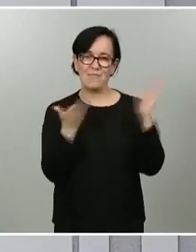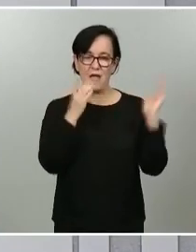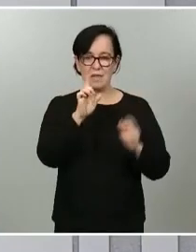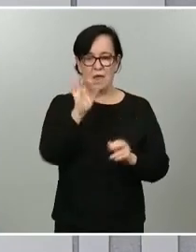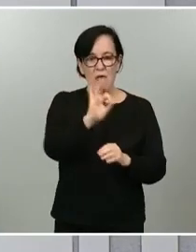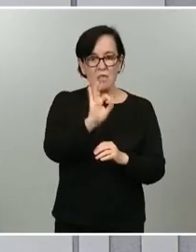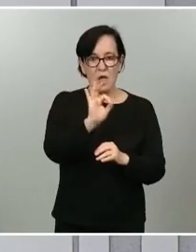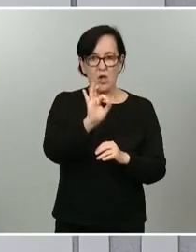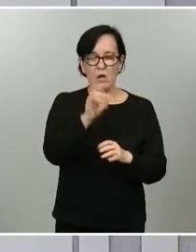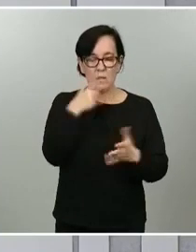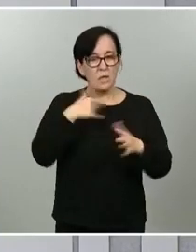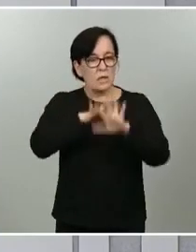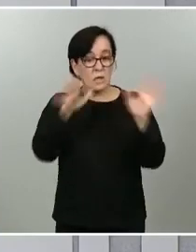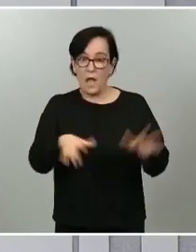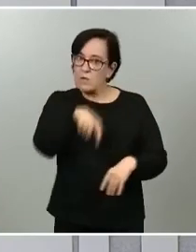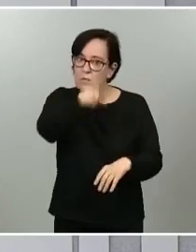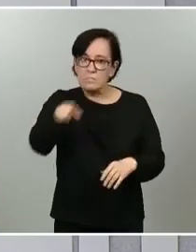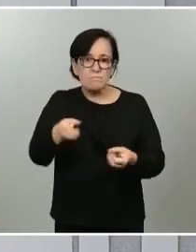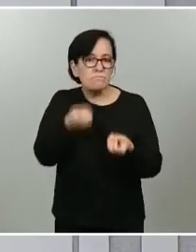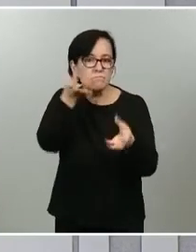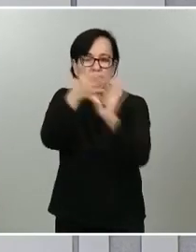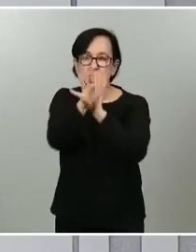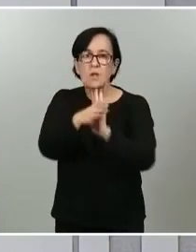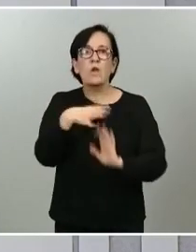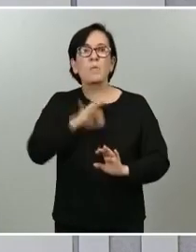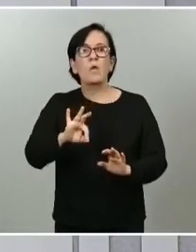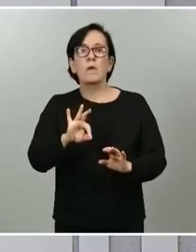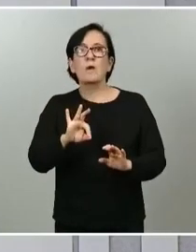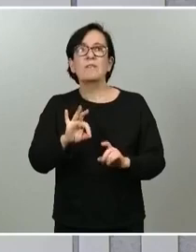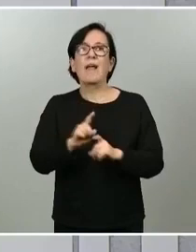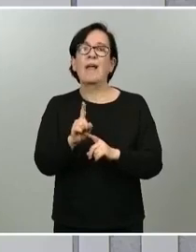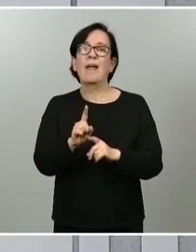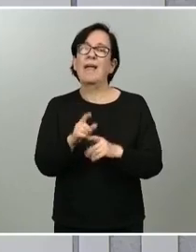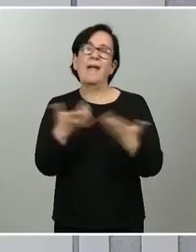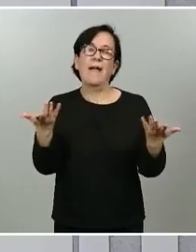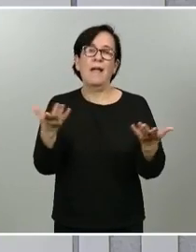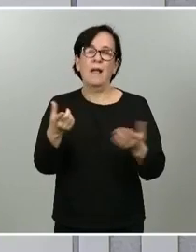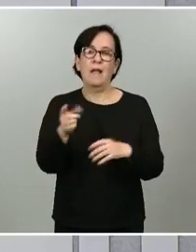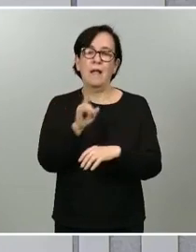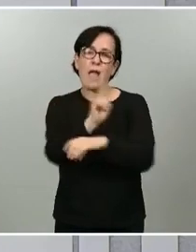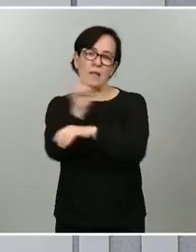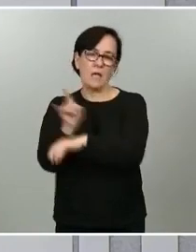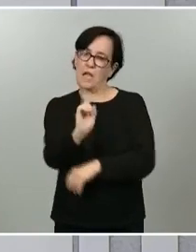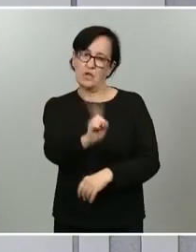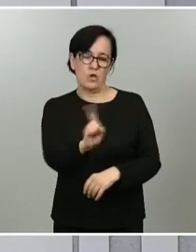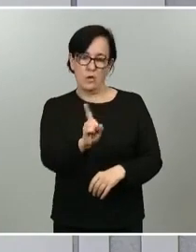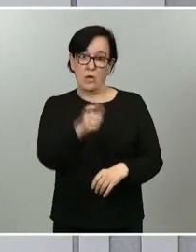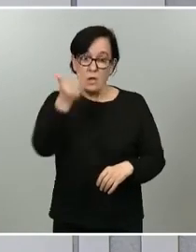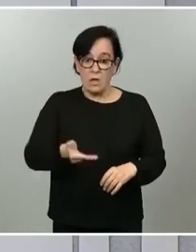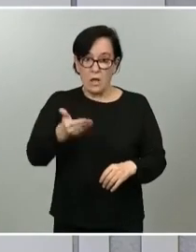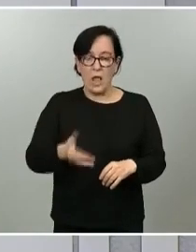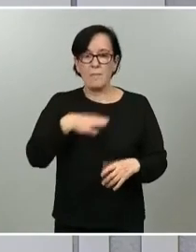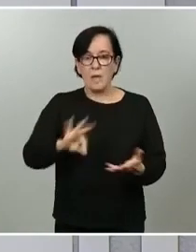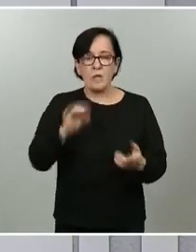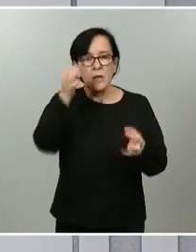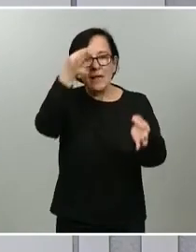claros a la ciudadanía y ninguno podemos llamarnos a engaño. Lo realmente grave sería alejarse de ese criterio